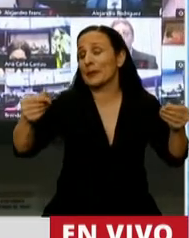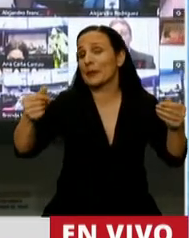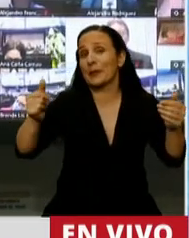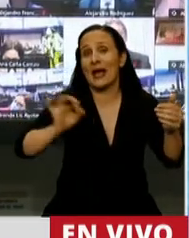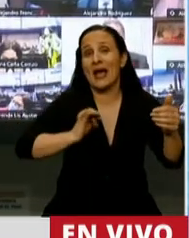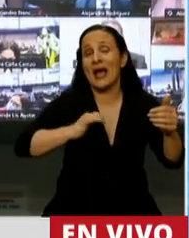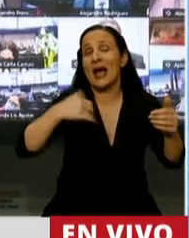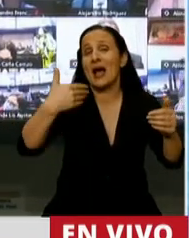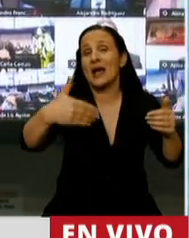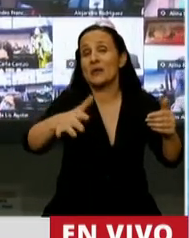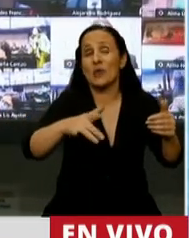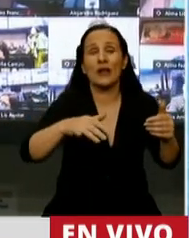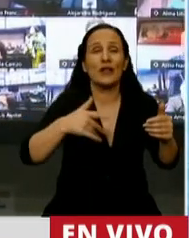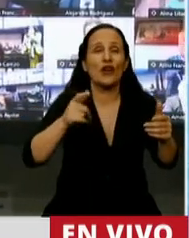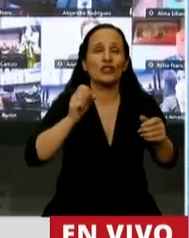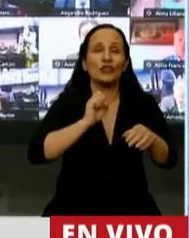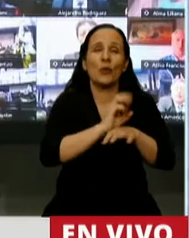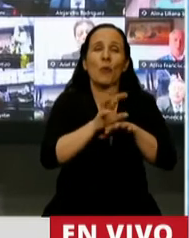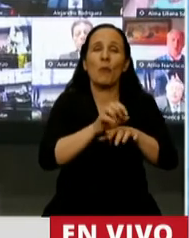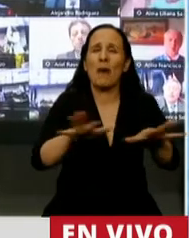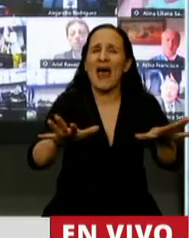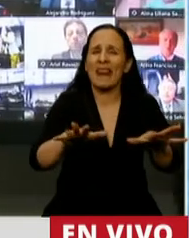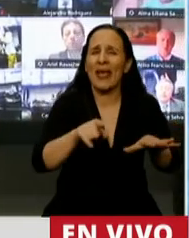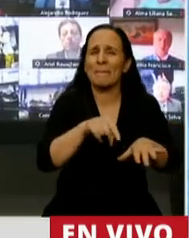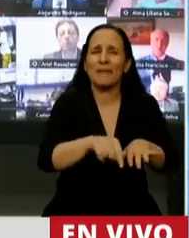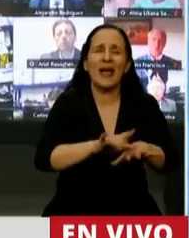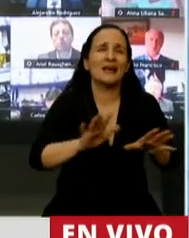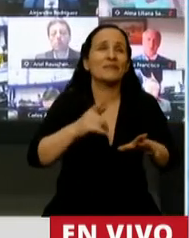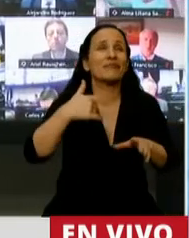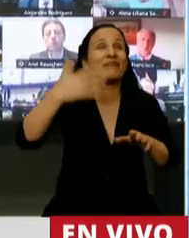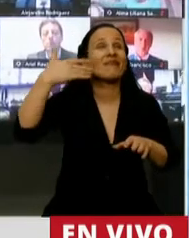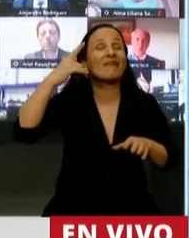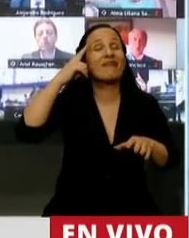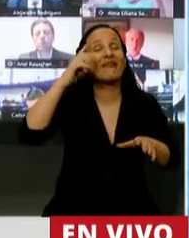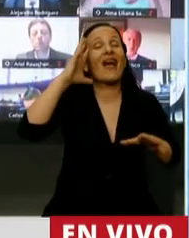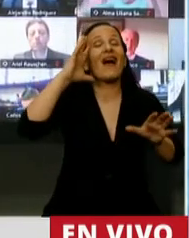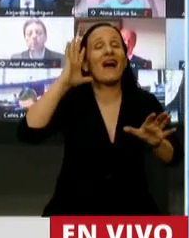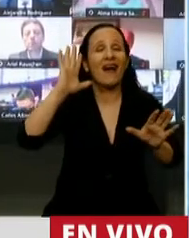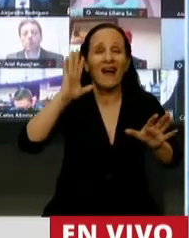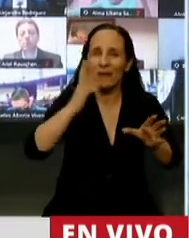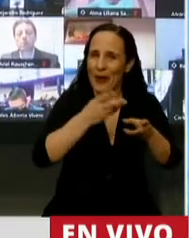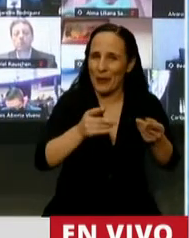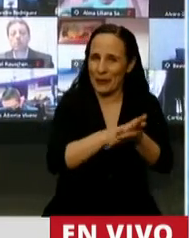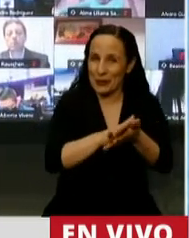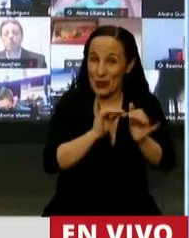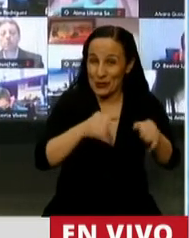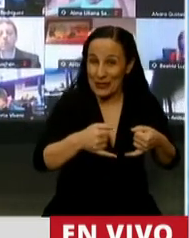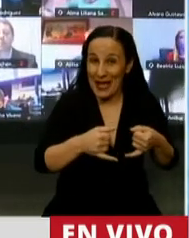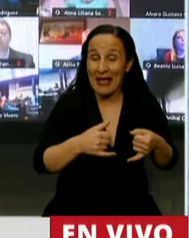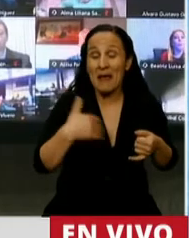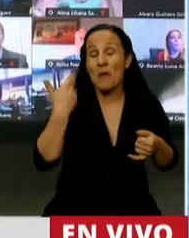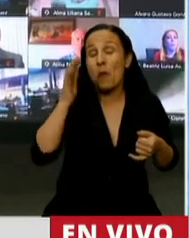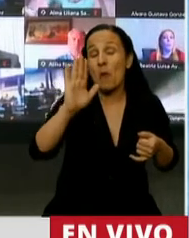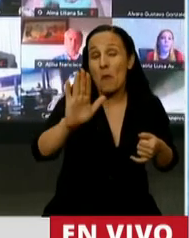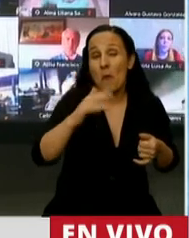el virus, la pandemia global del COVID sea una triste anécdota para todos, seguramente nuestros hijos, dentro de algunos